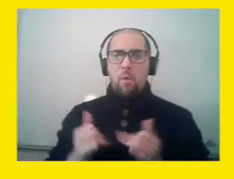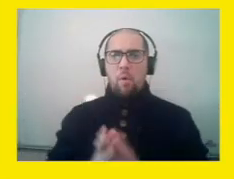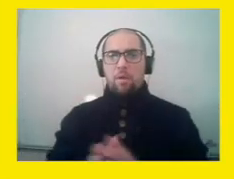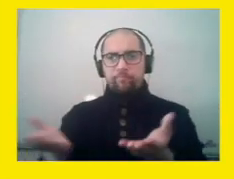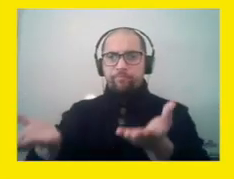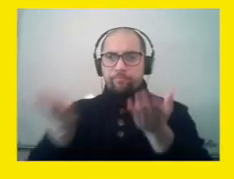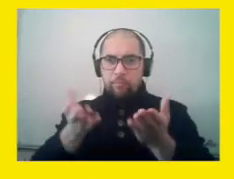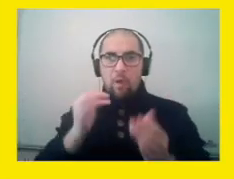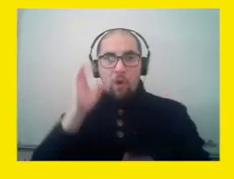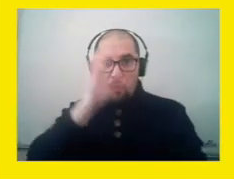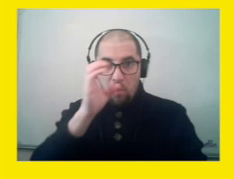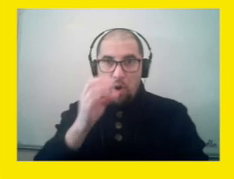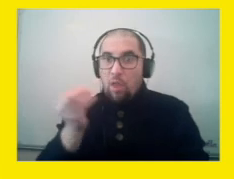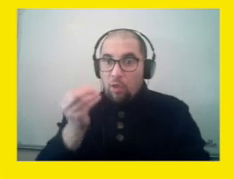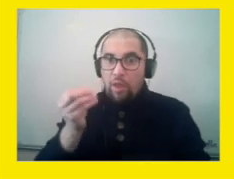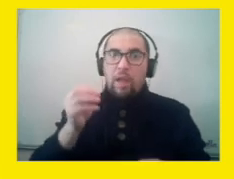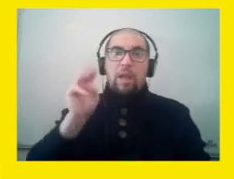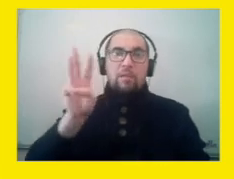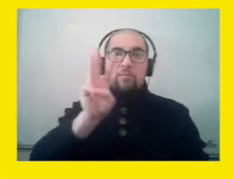de jugar.